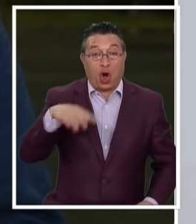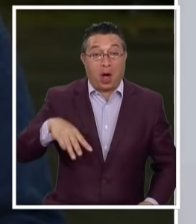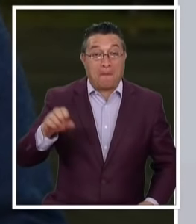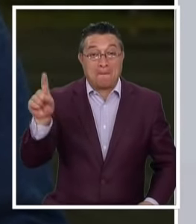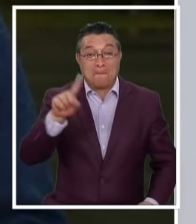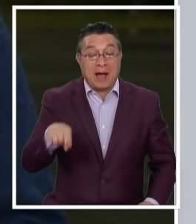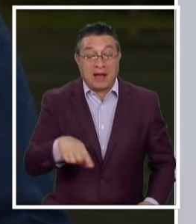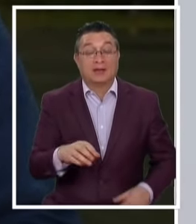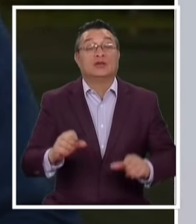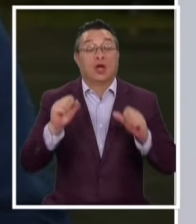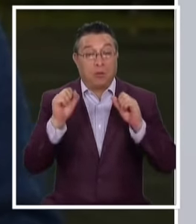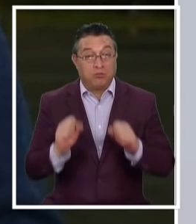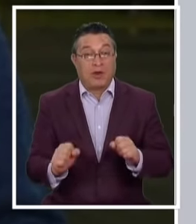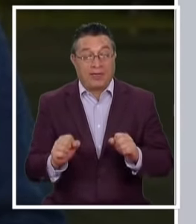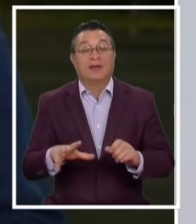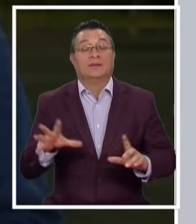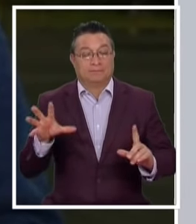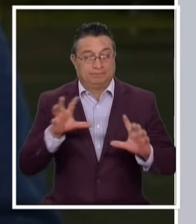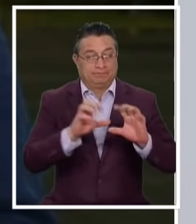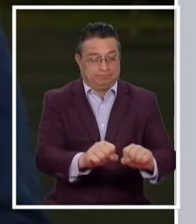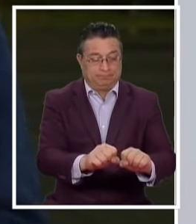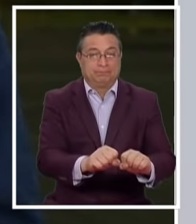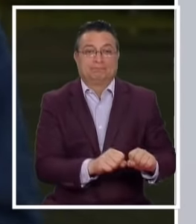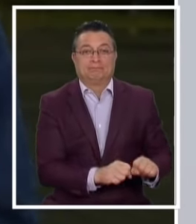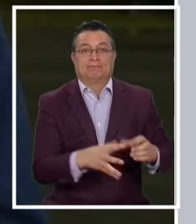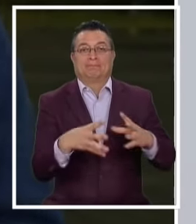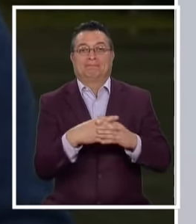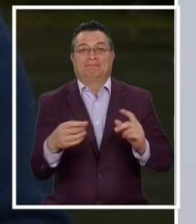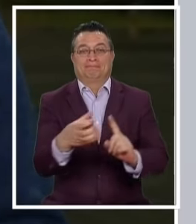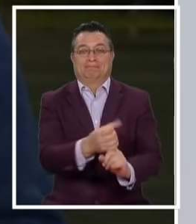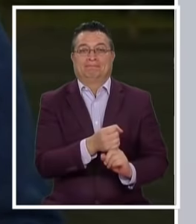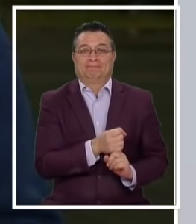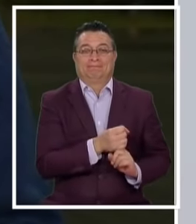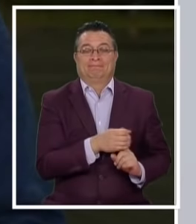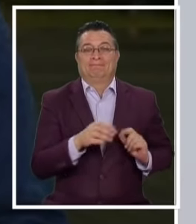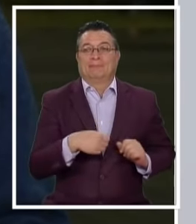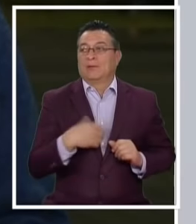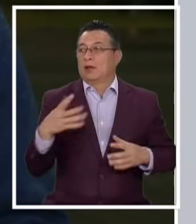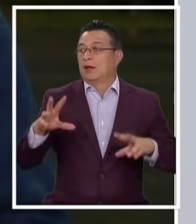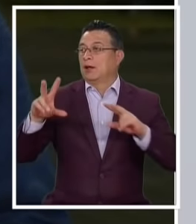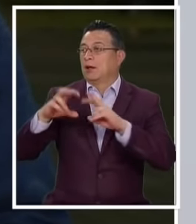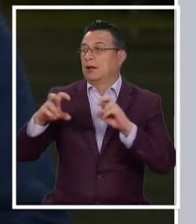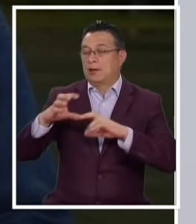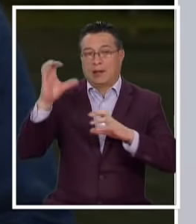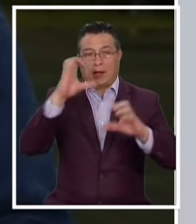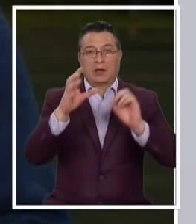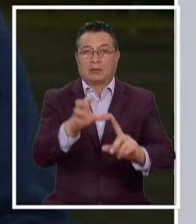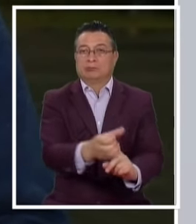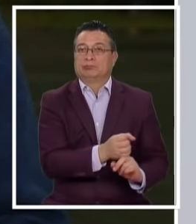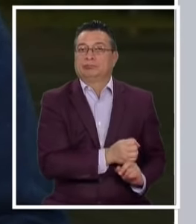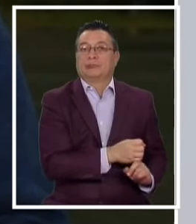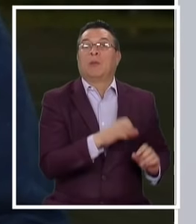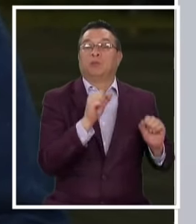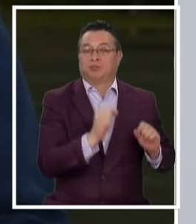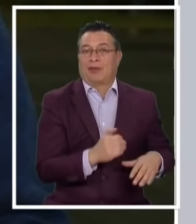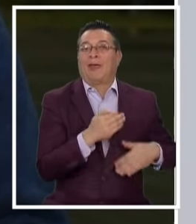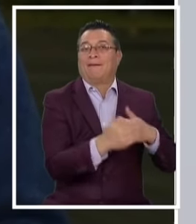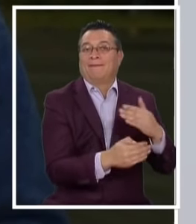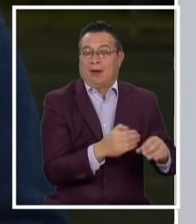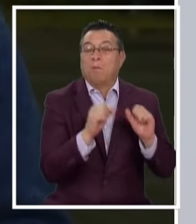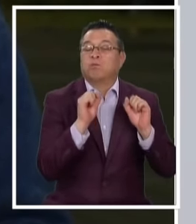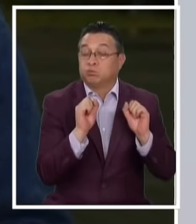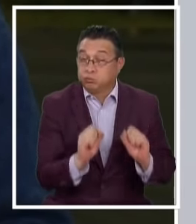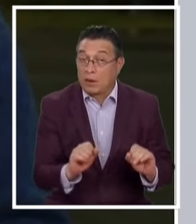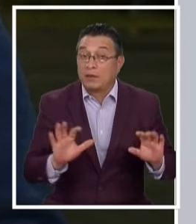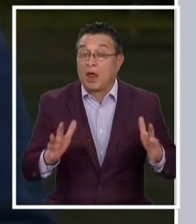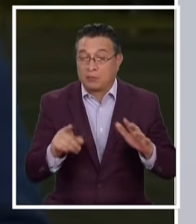incluso Haber estado Retenido Haber estado secuestrado Justamente Mientras estaba Desarrollando Este enorme Proceso De búsqueda Que